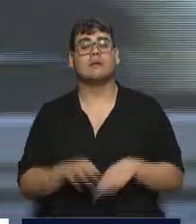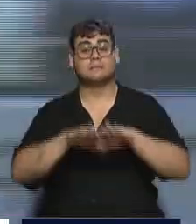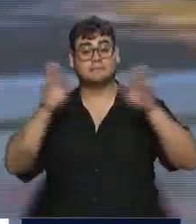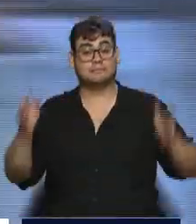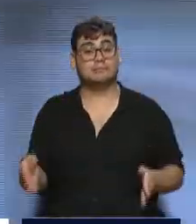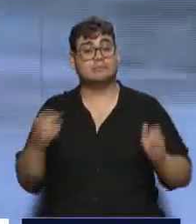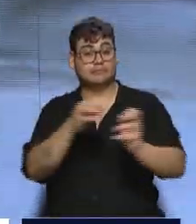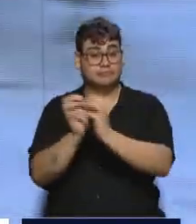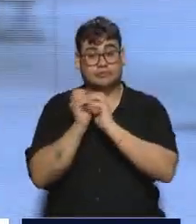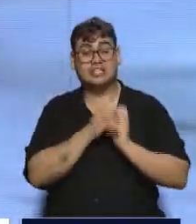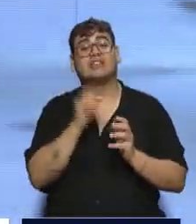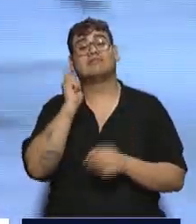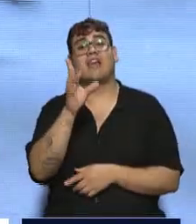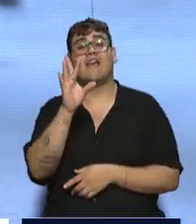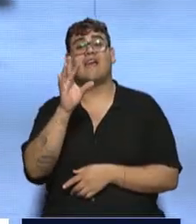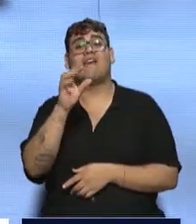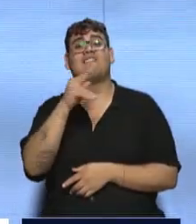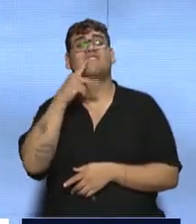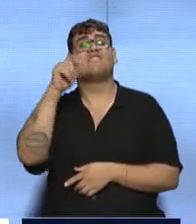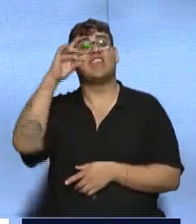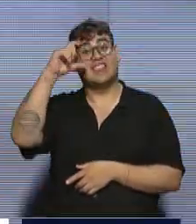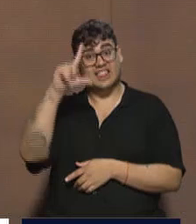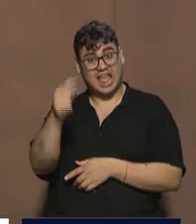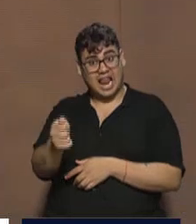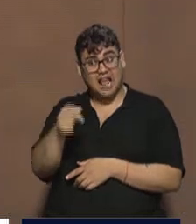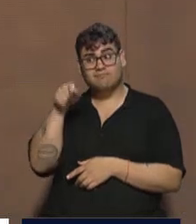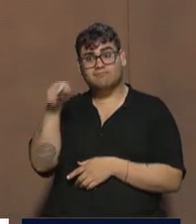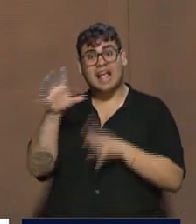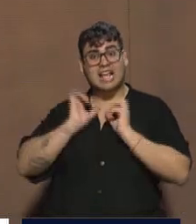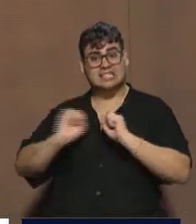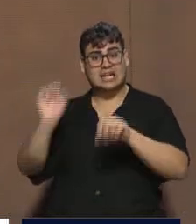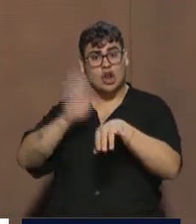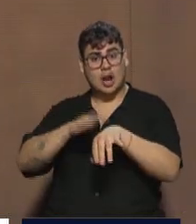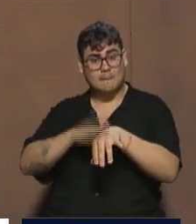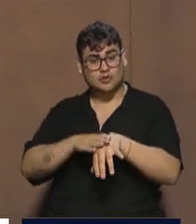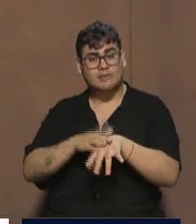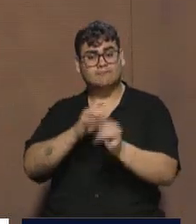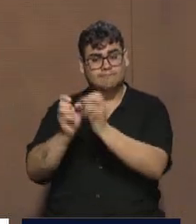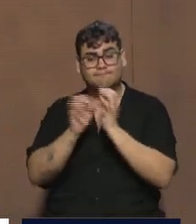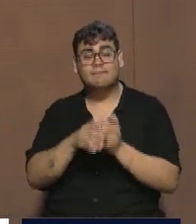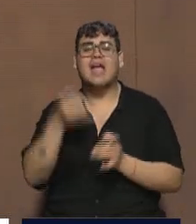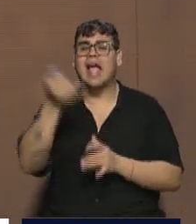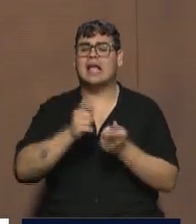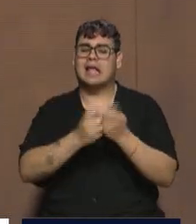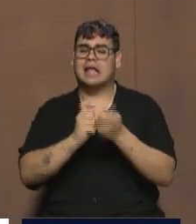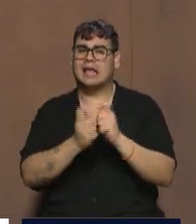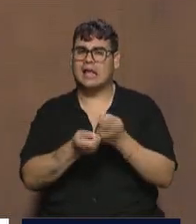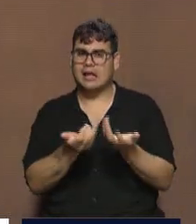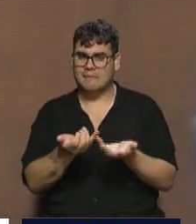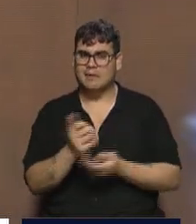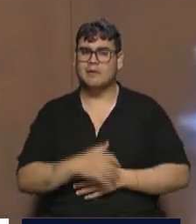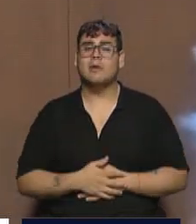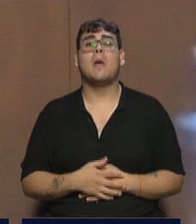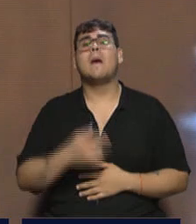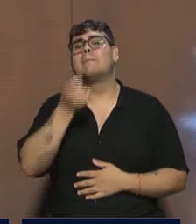concretamente que es el secretario que está a cargo de toda esta área, y hubo algunas modificaciones, por ejemplo, los